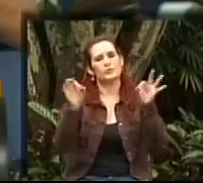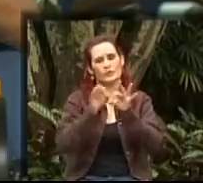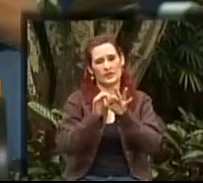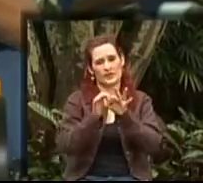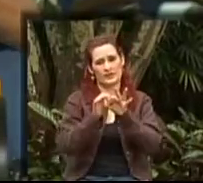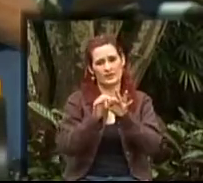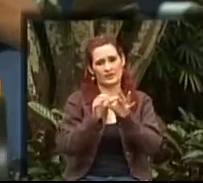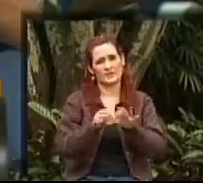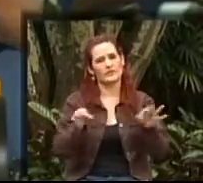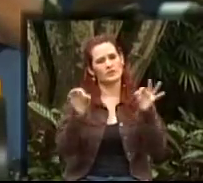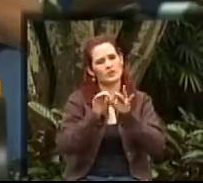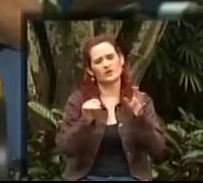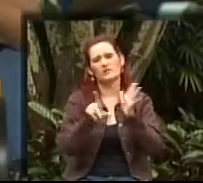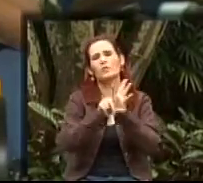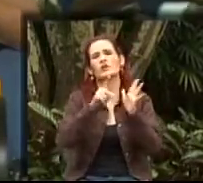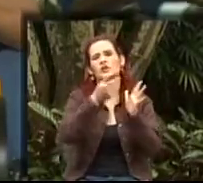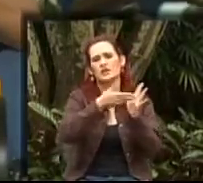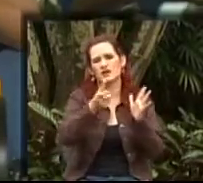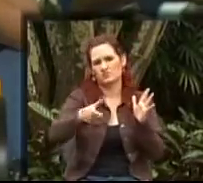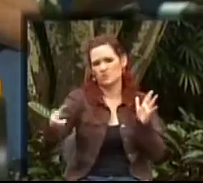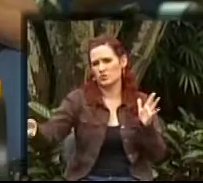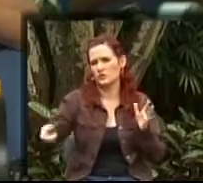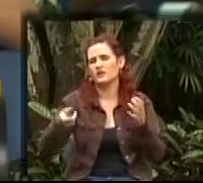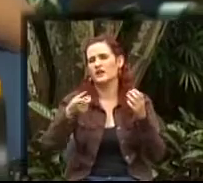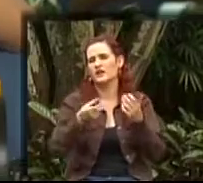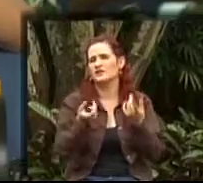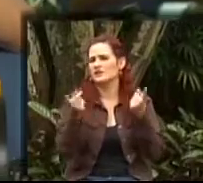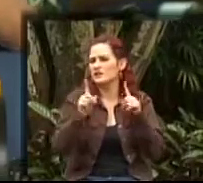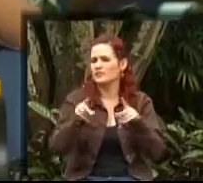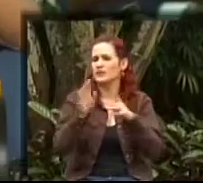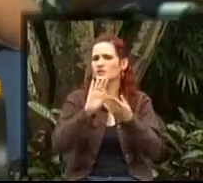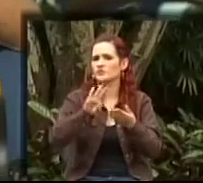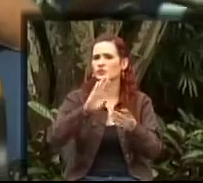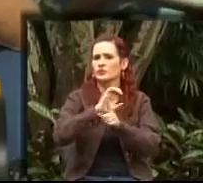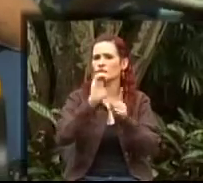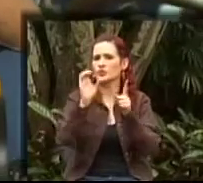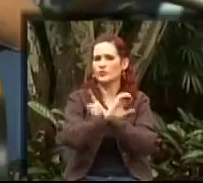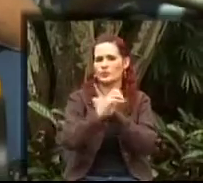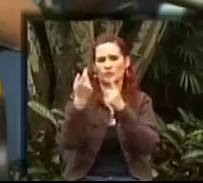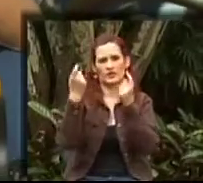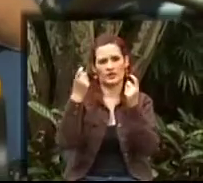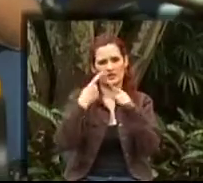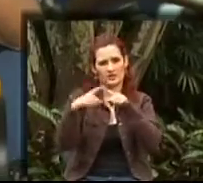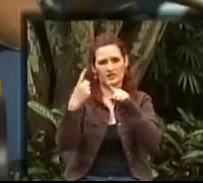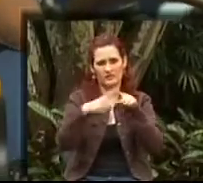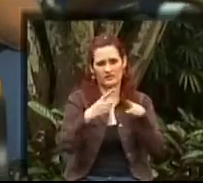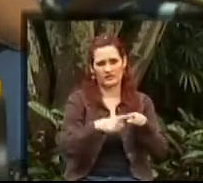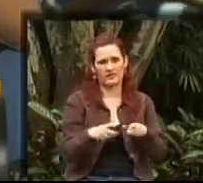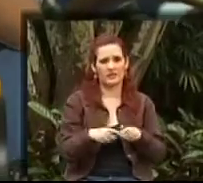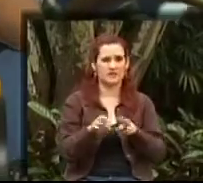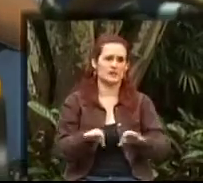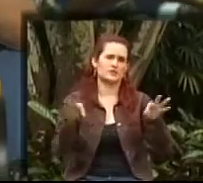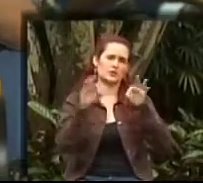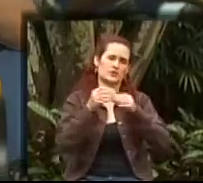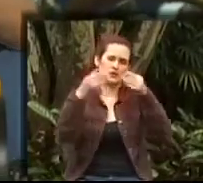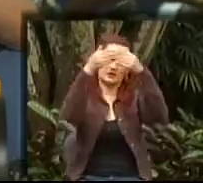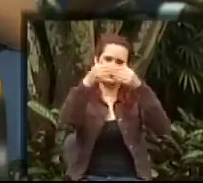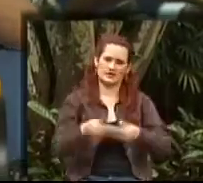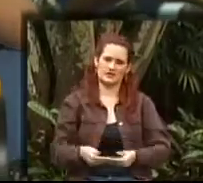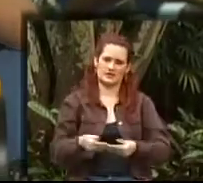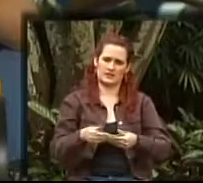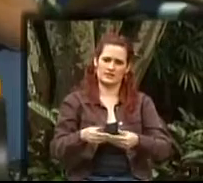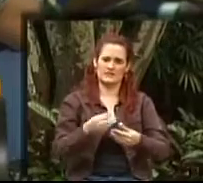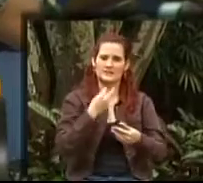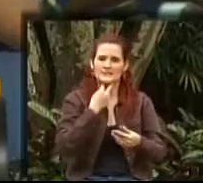la generación de la política pública, para hacer conciencia, para hacer cultura, sino para ayudarle, como veíamos en el informe, a las personas discapacitadas a sortear